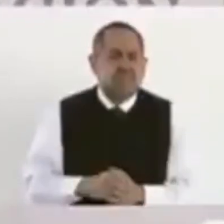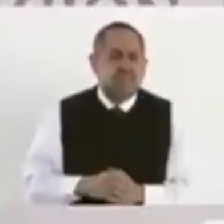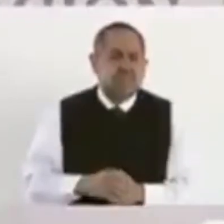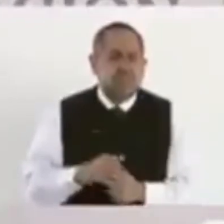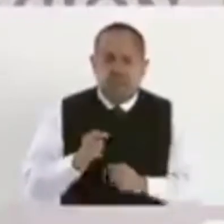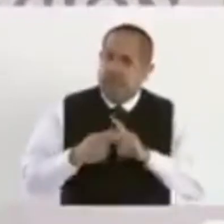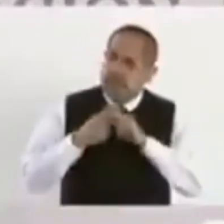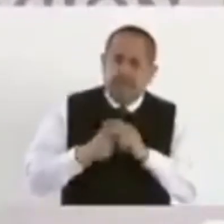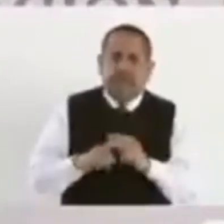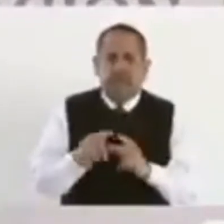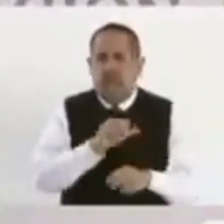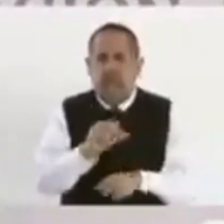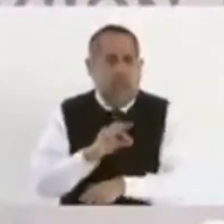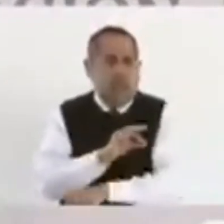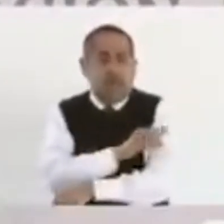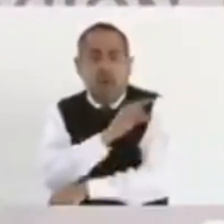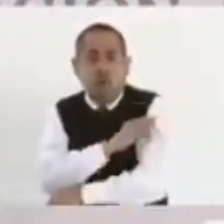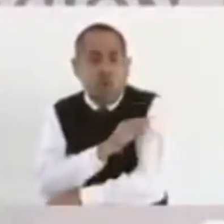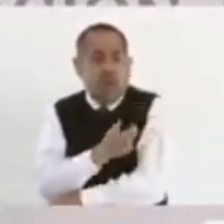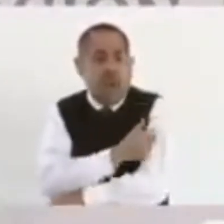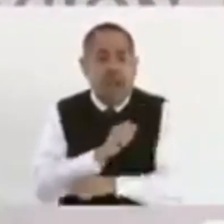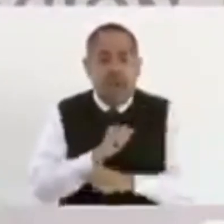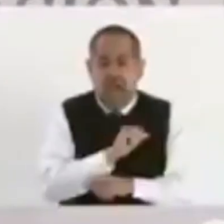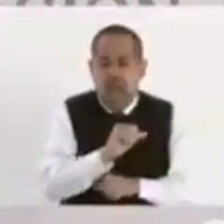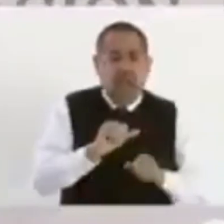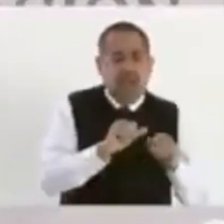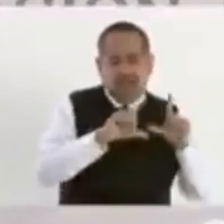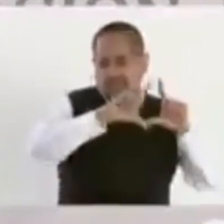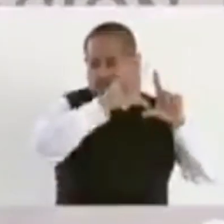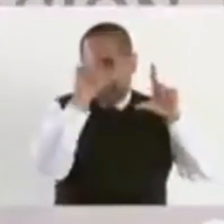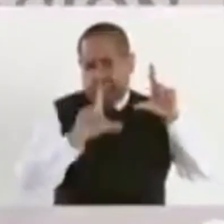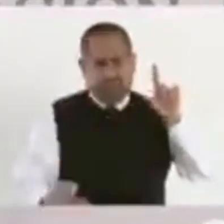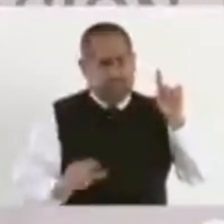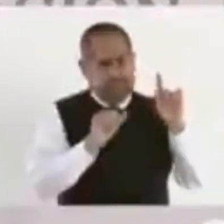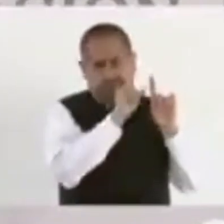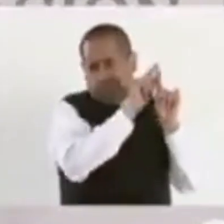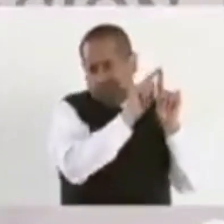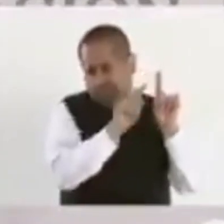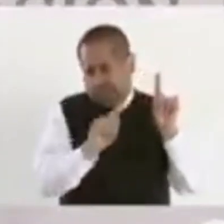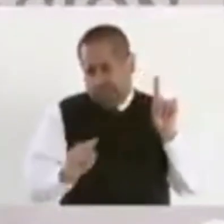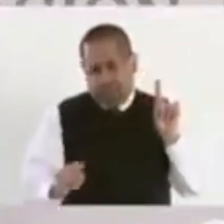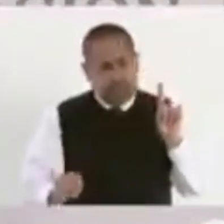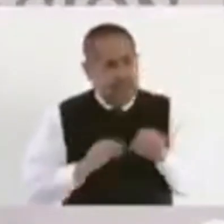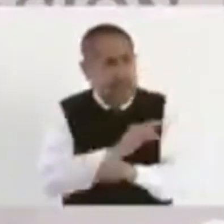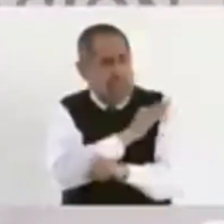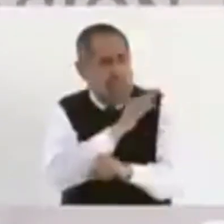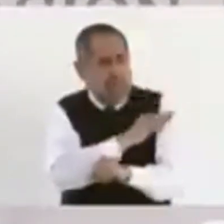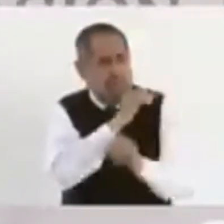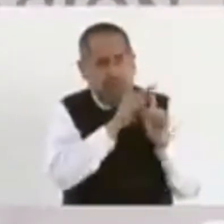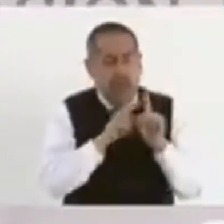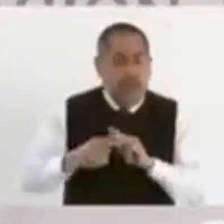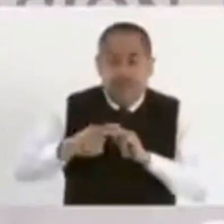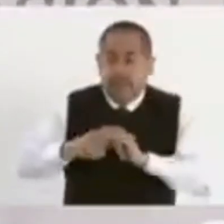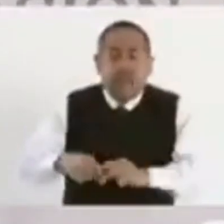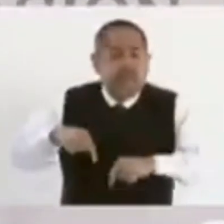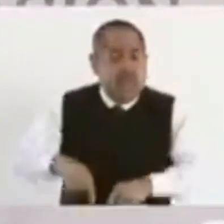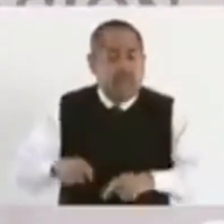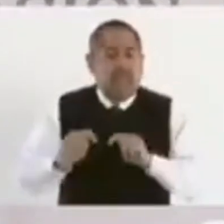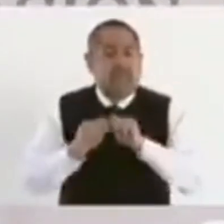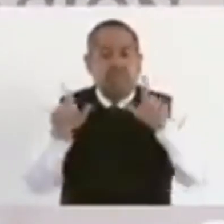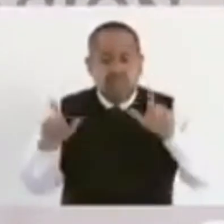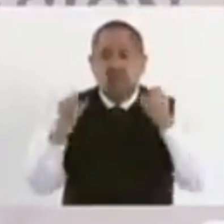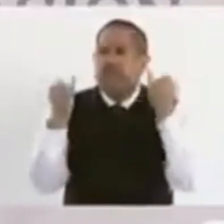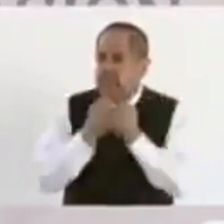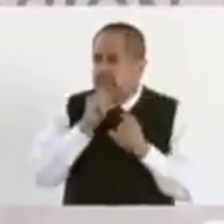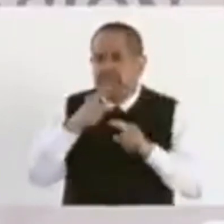iniciamos la vacunación en todo el país y se va a iniciar aquí en Tlaxcala y en